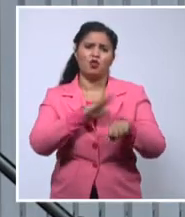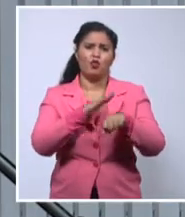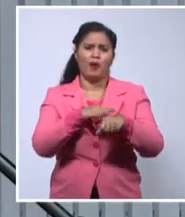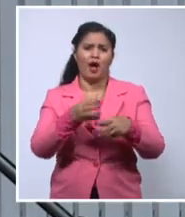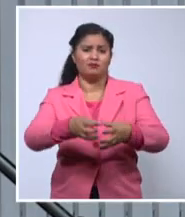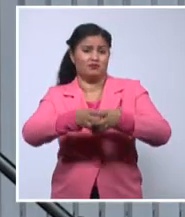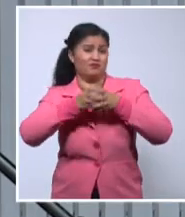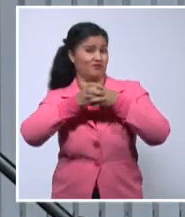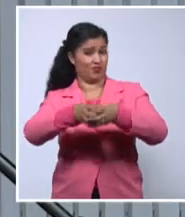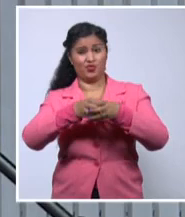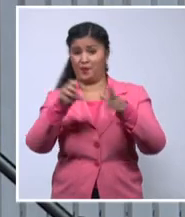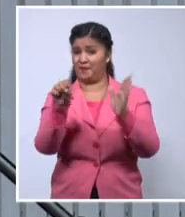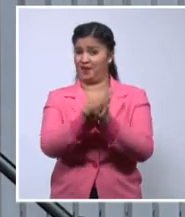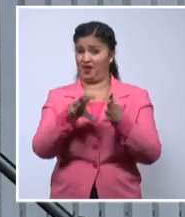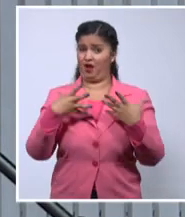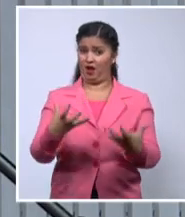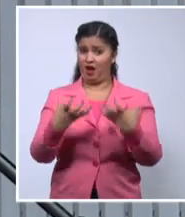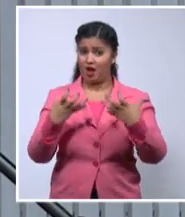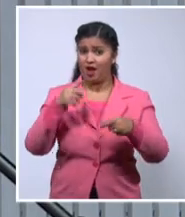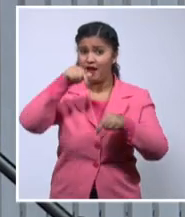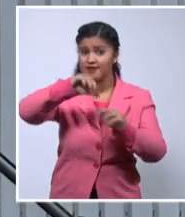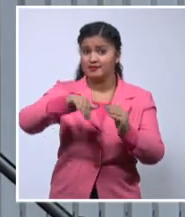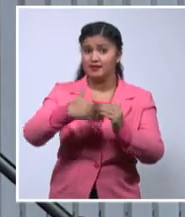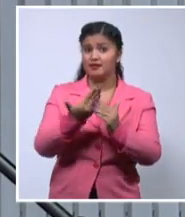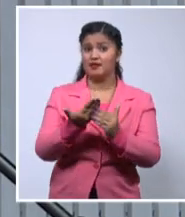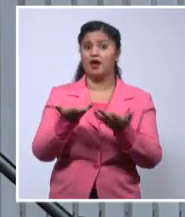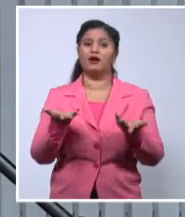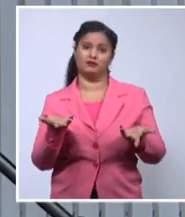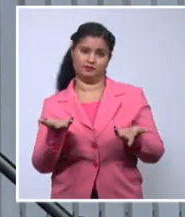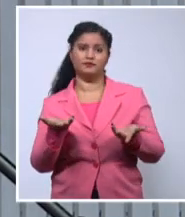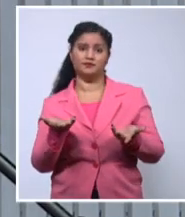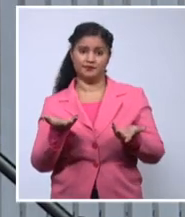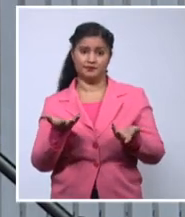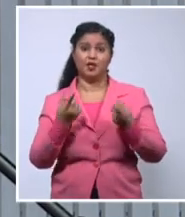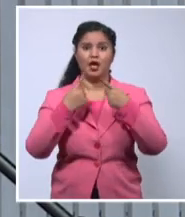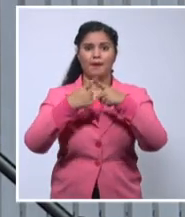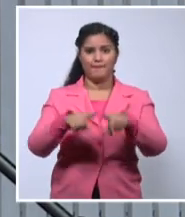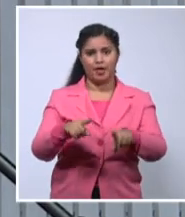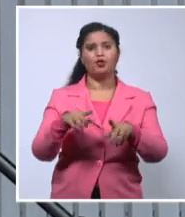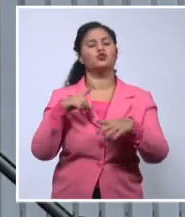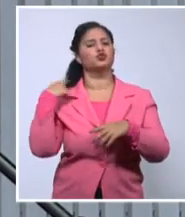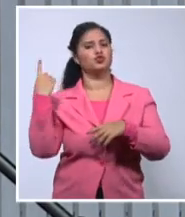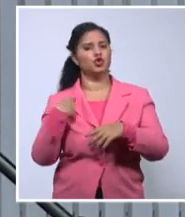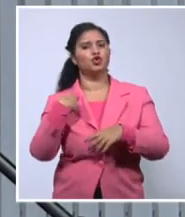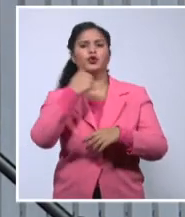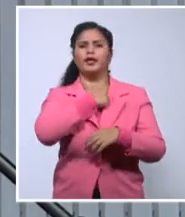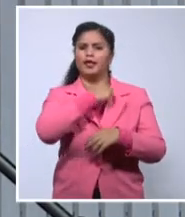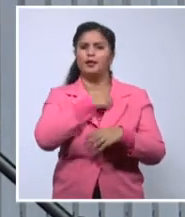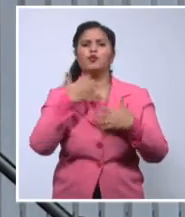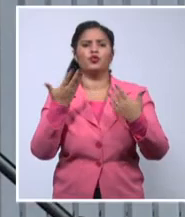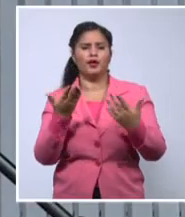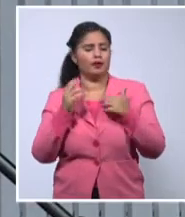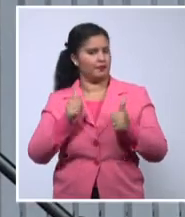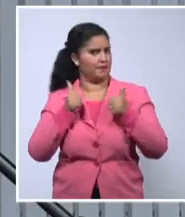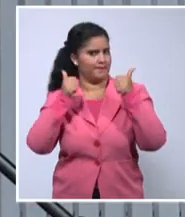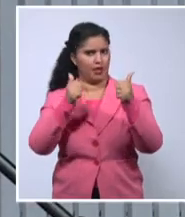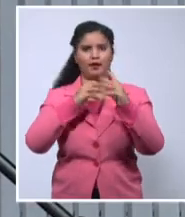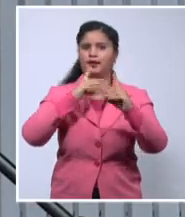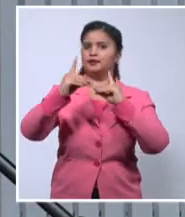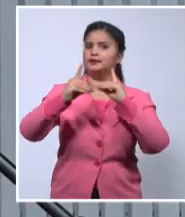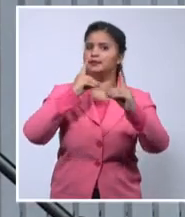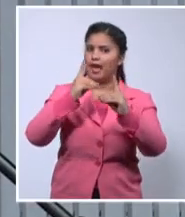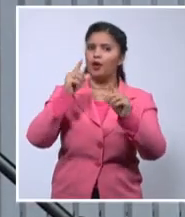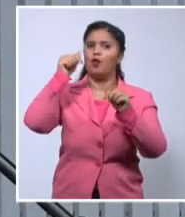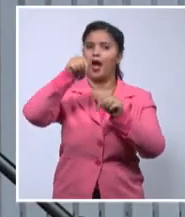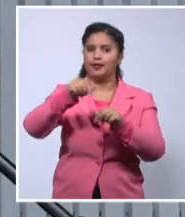y era un momento que ameritaba una respuesta inmediata. Nosotros vinimos a nuestro ministerio, nosotros no fuimos a la Plaza de la Revolución y al Consejo de Estado,